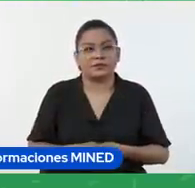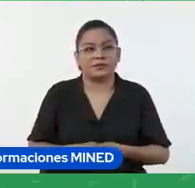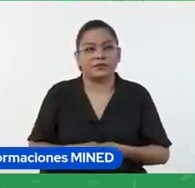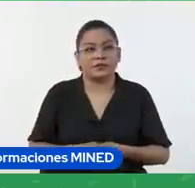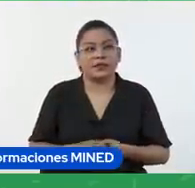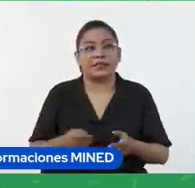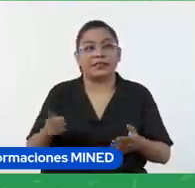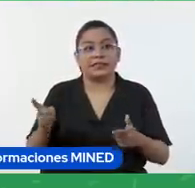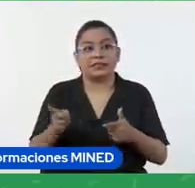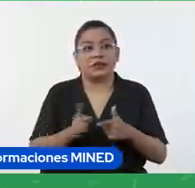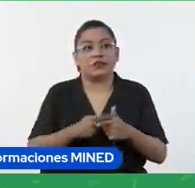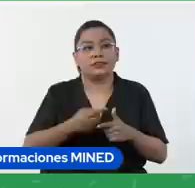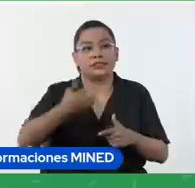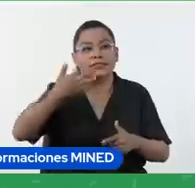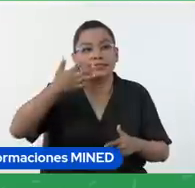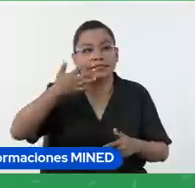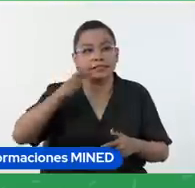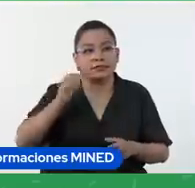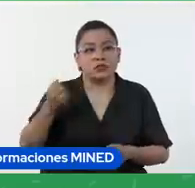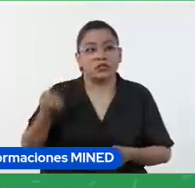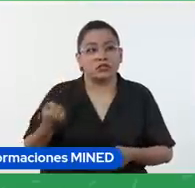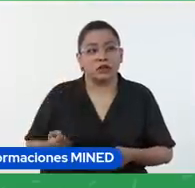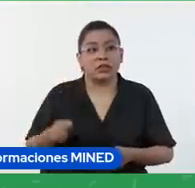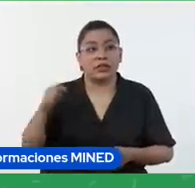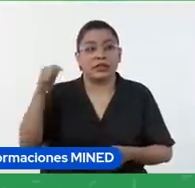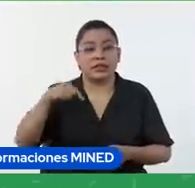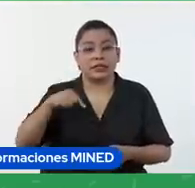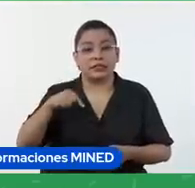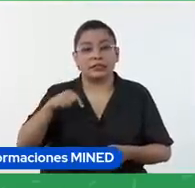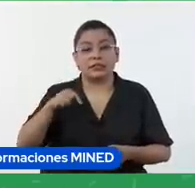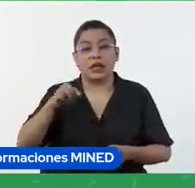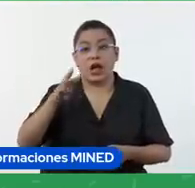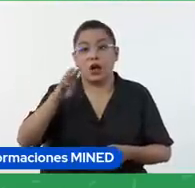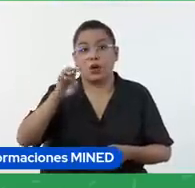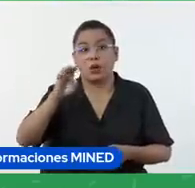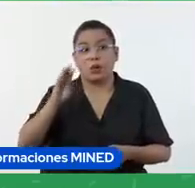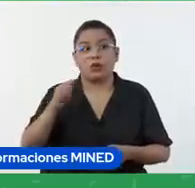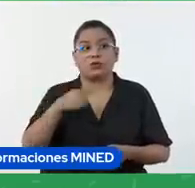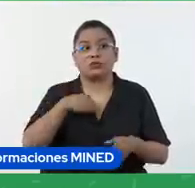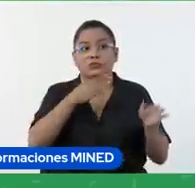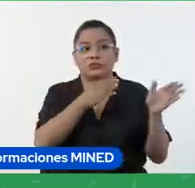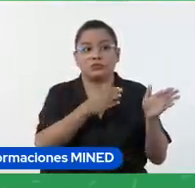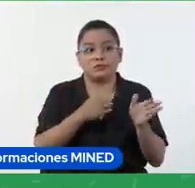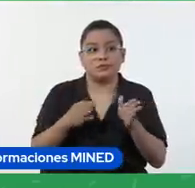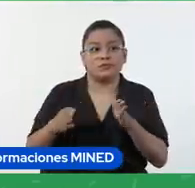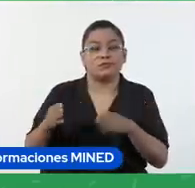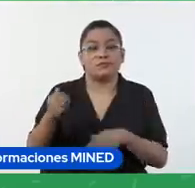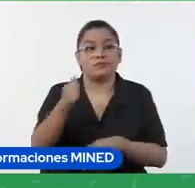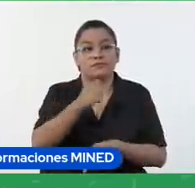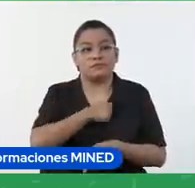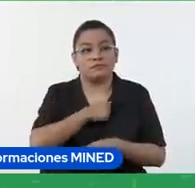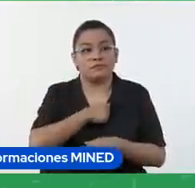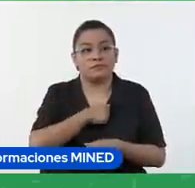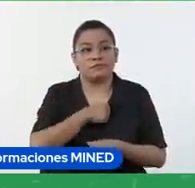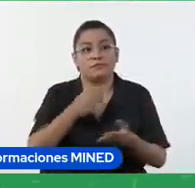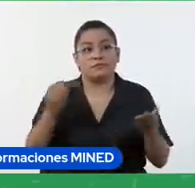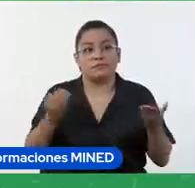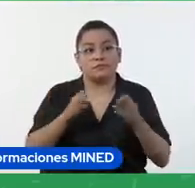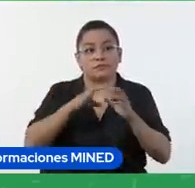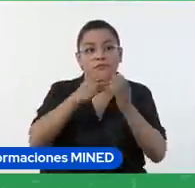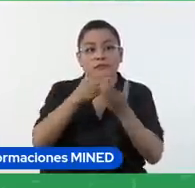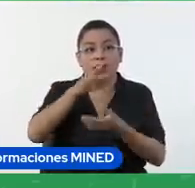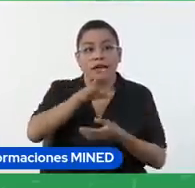a modo de ejemplo aquí el alumno escribe en este sitio web he organizado los trabajos realizados en la clase de artes visuales